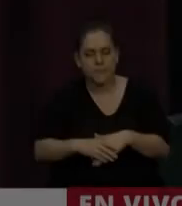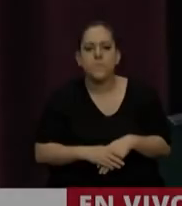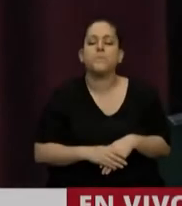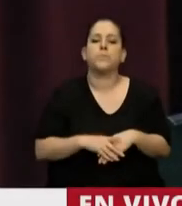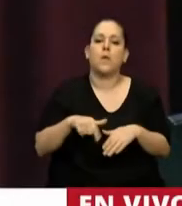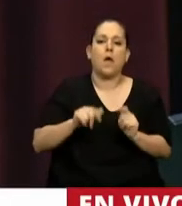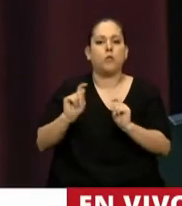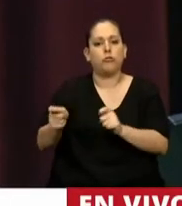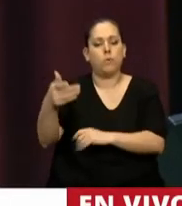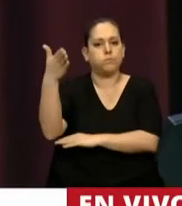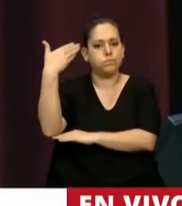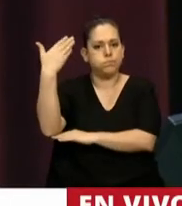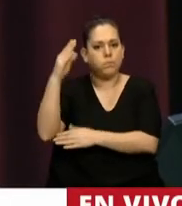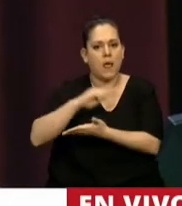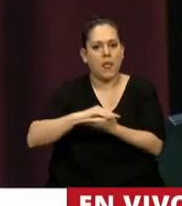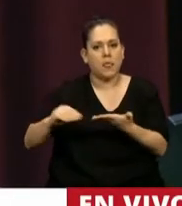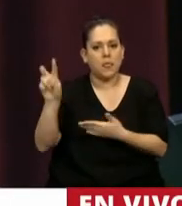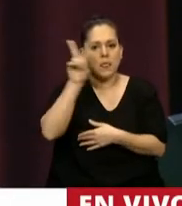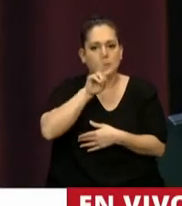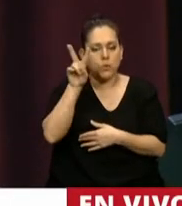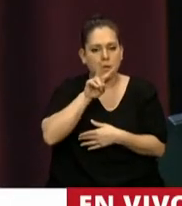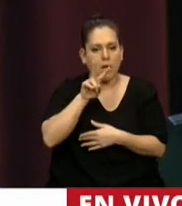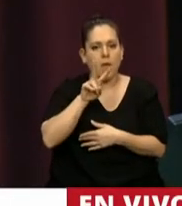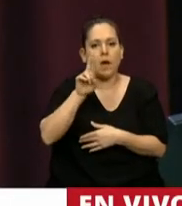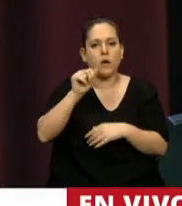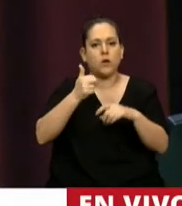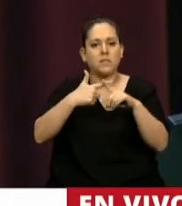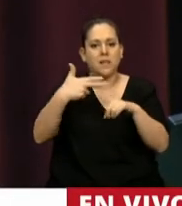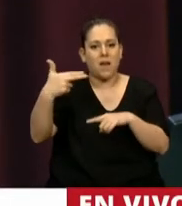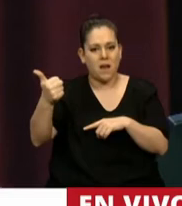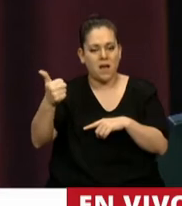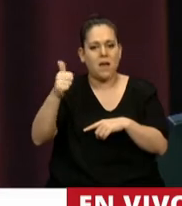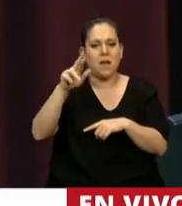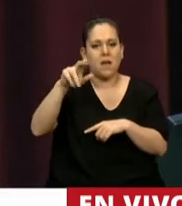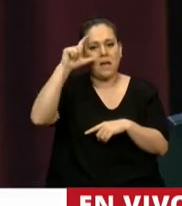Tiene la palabra la señora diputada Roxana Reyes.